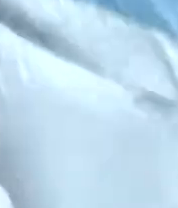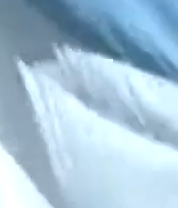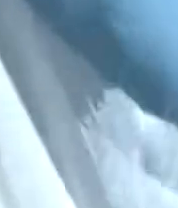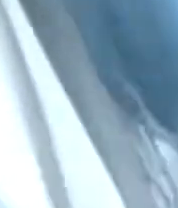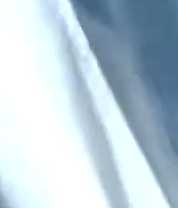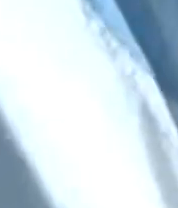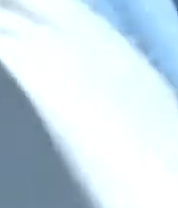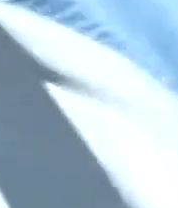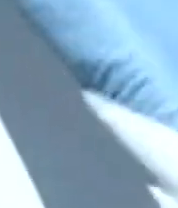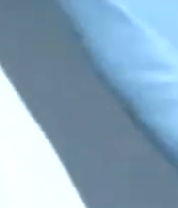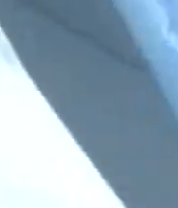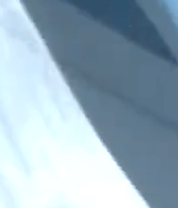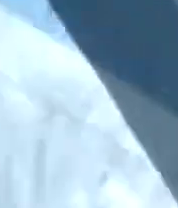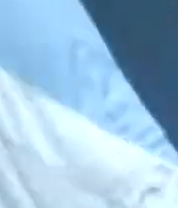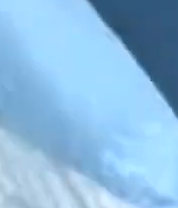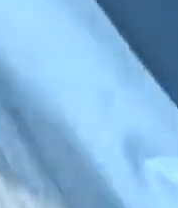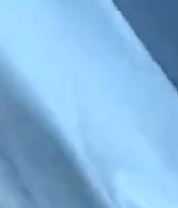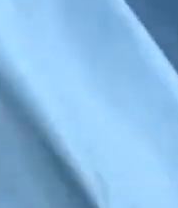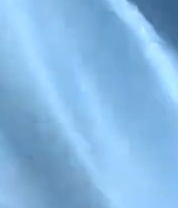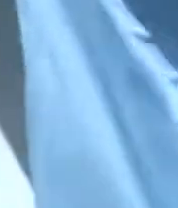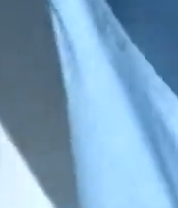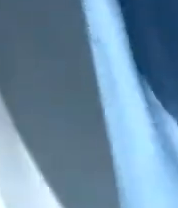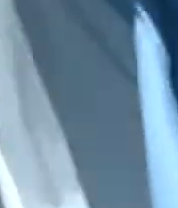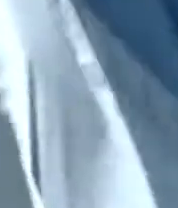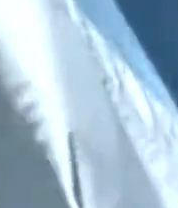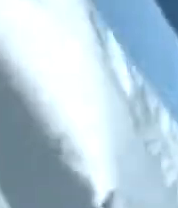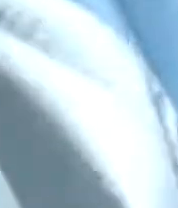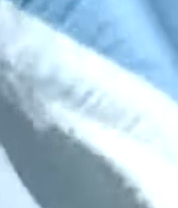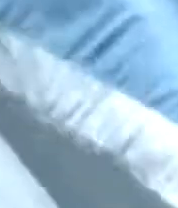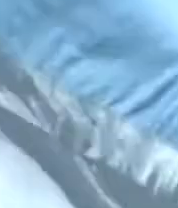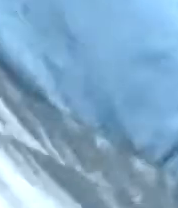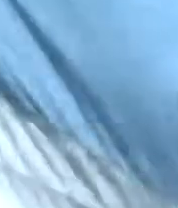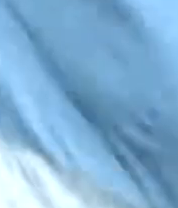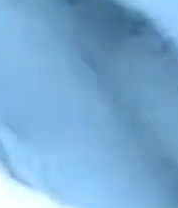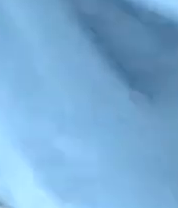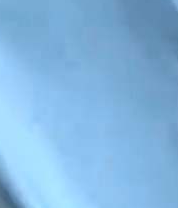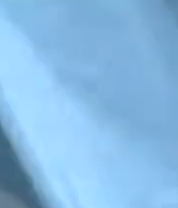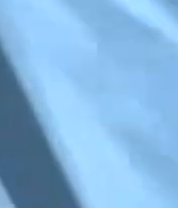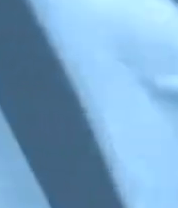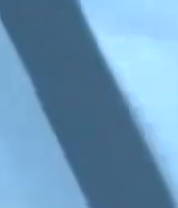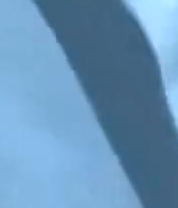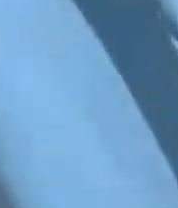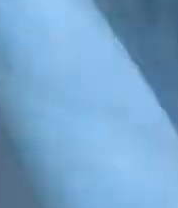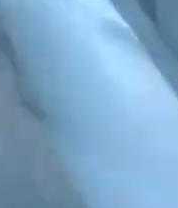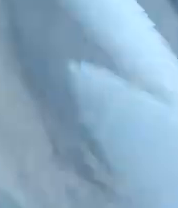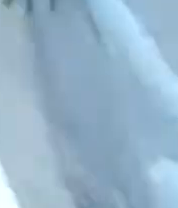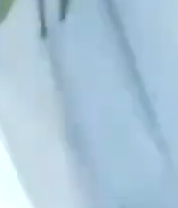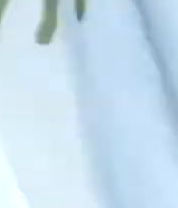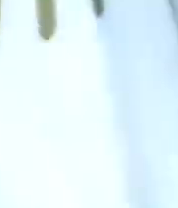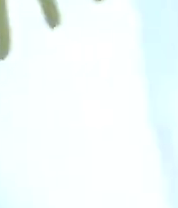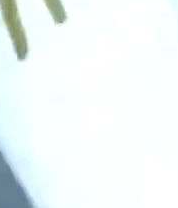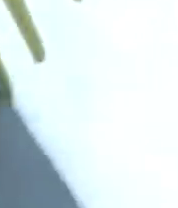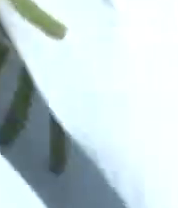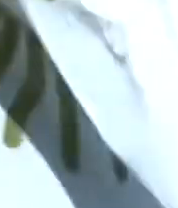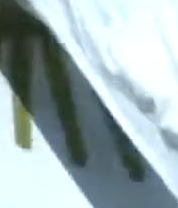el país y el servicio internacional RAE, Radiodifusión Argentina al Exterior. En el marco de la inauguración del Banco Nacional